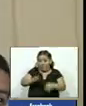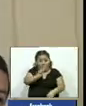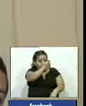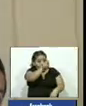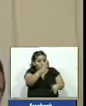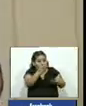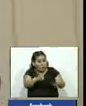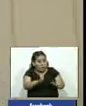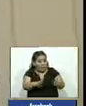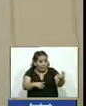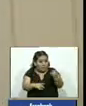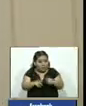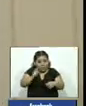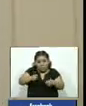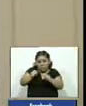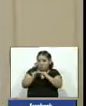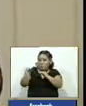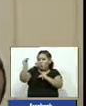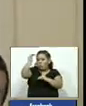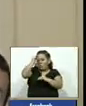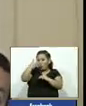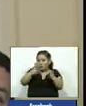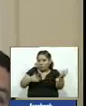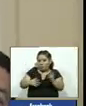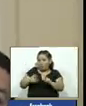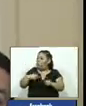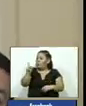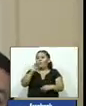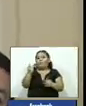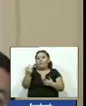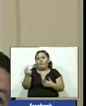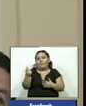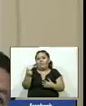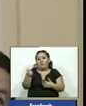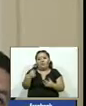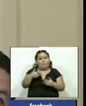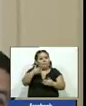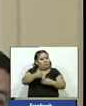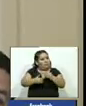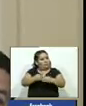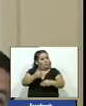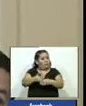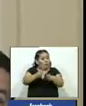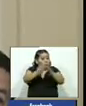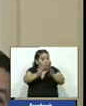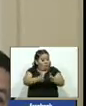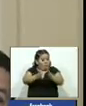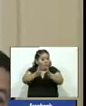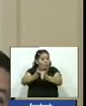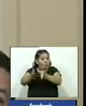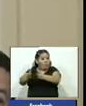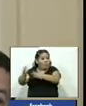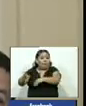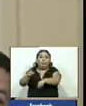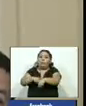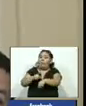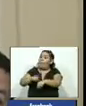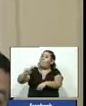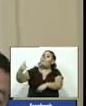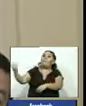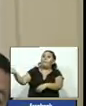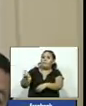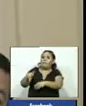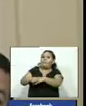llegar los magistrados del tribunal supremo electoral? no porque va escalonadamente no se hace de una manera común sino que primero es el tiempo de la asamblea